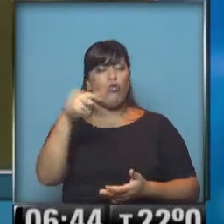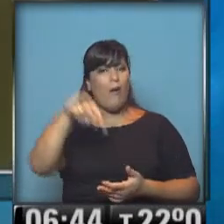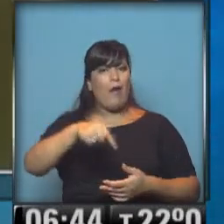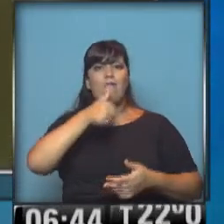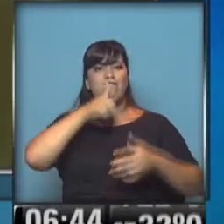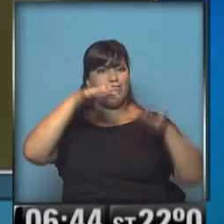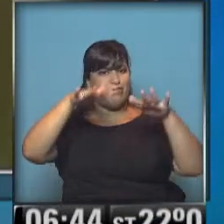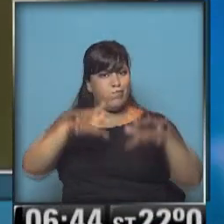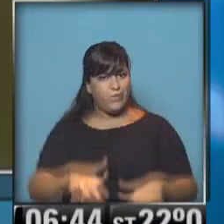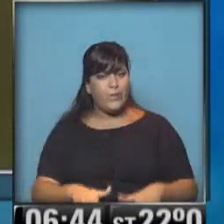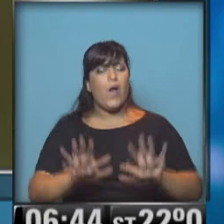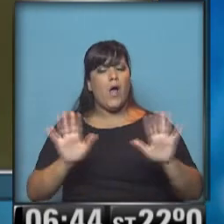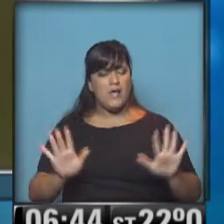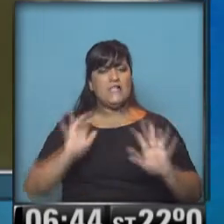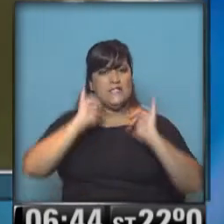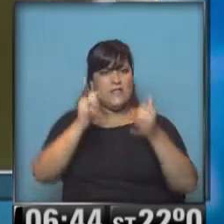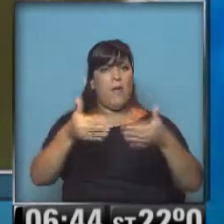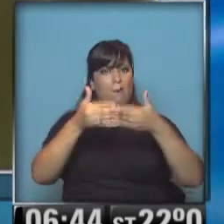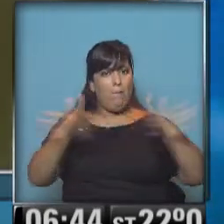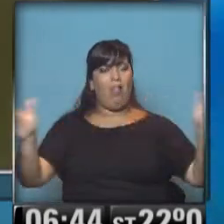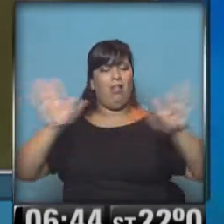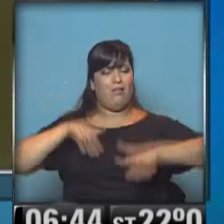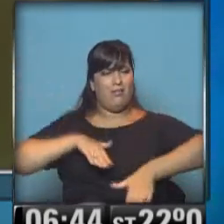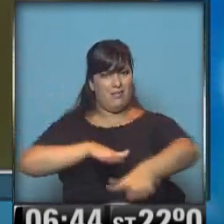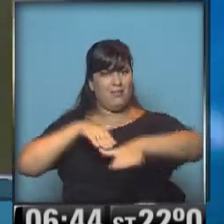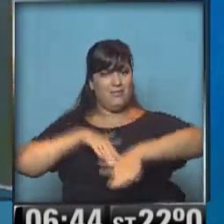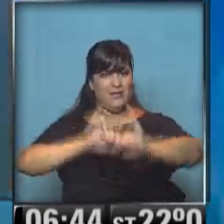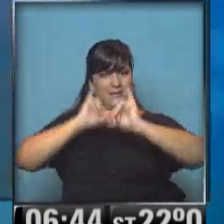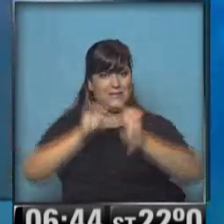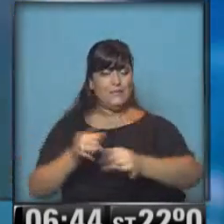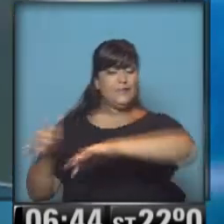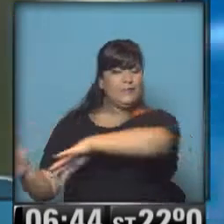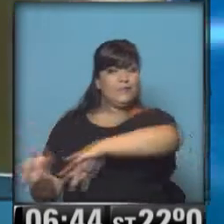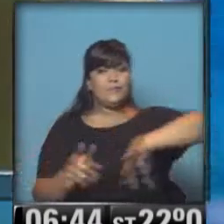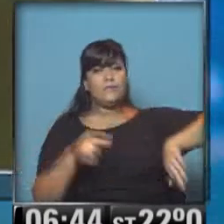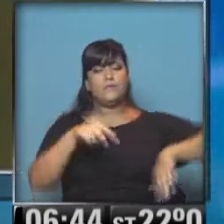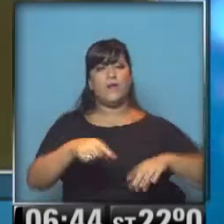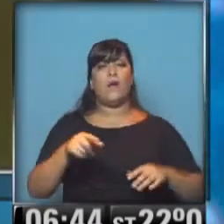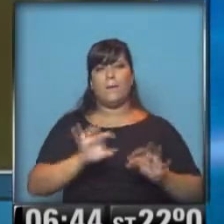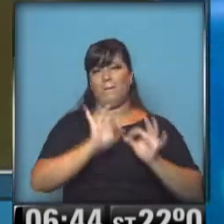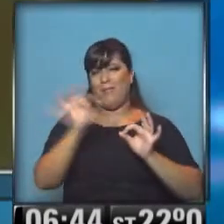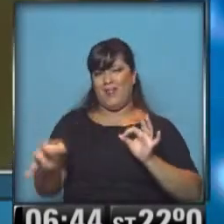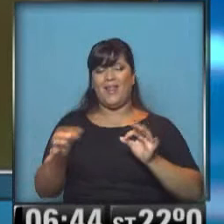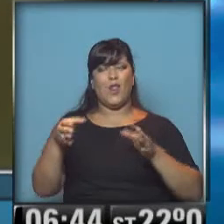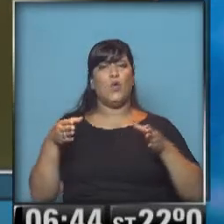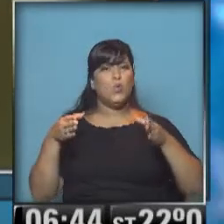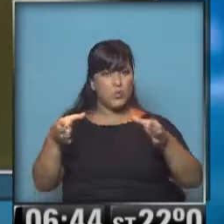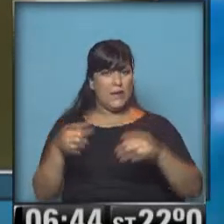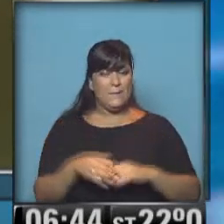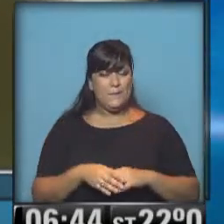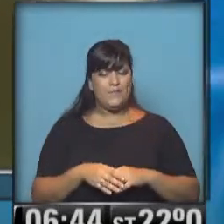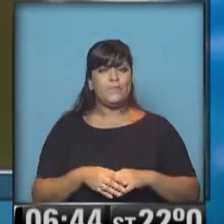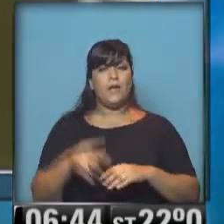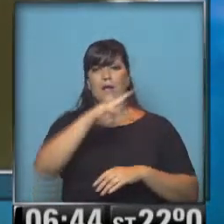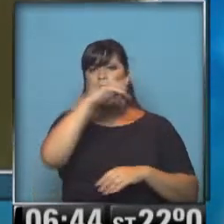ha descendido y quedó totalmente habilitado. De la ruta 8 nos vamos a ir a una ruta vecina paralela. La